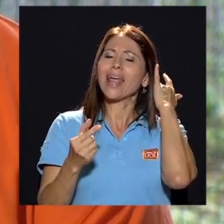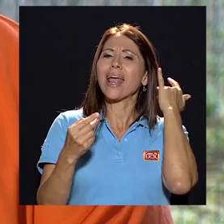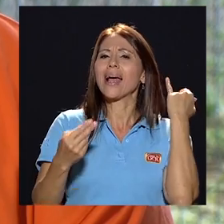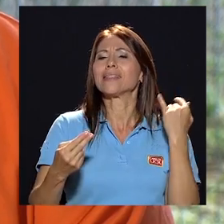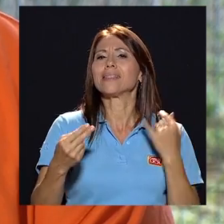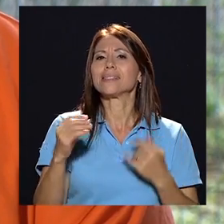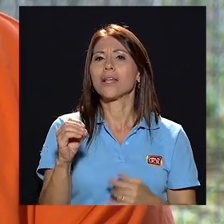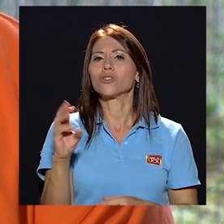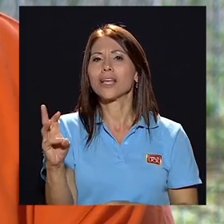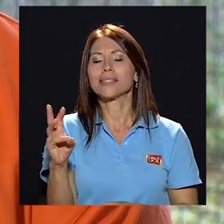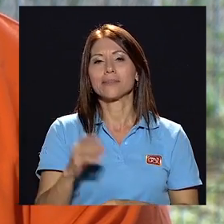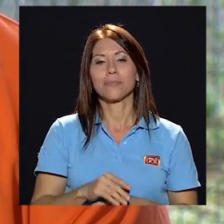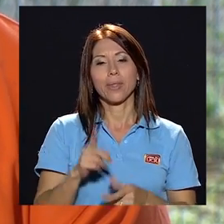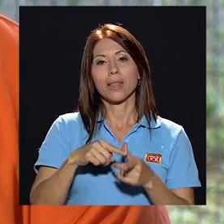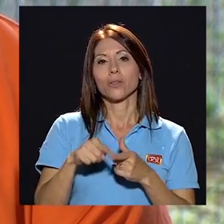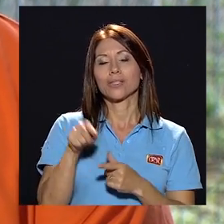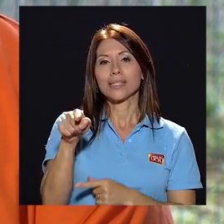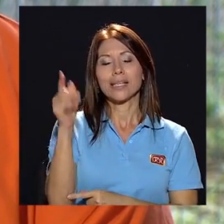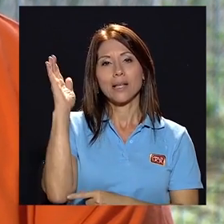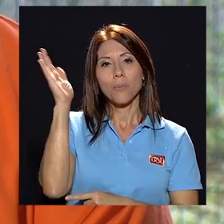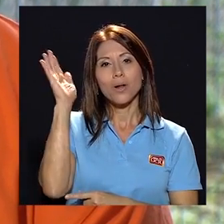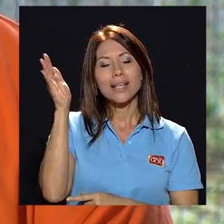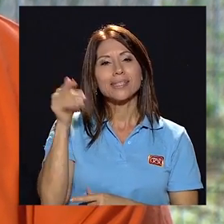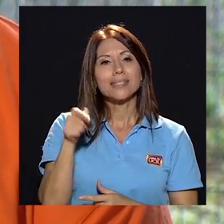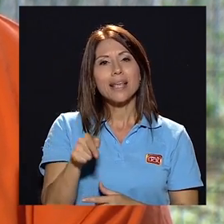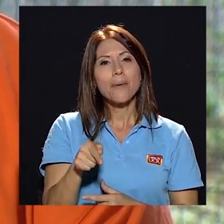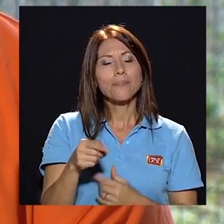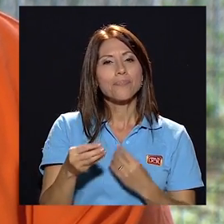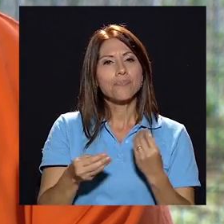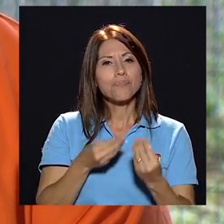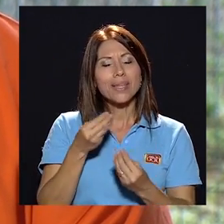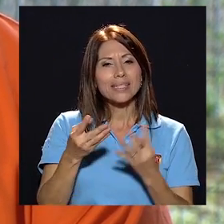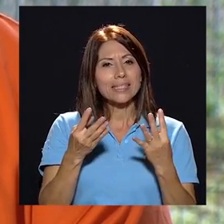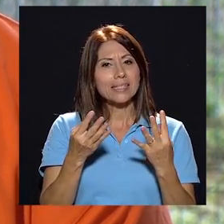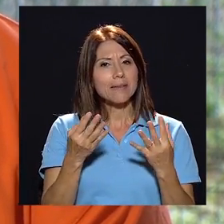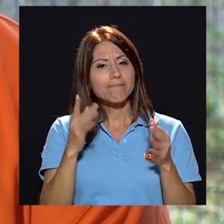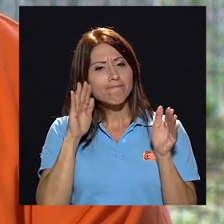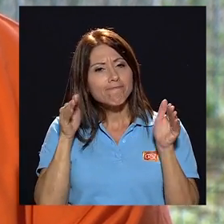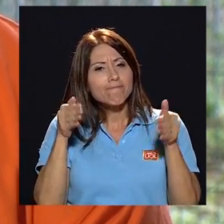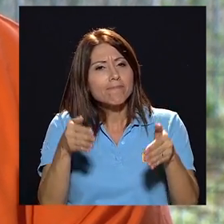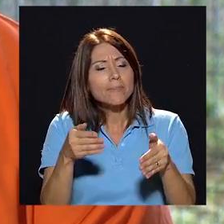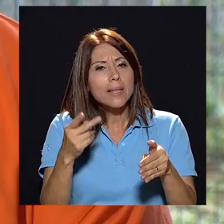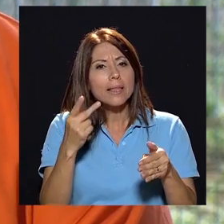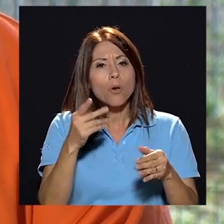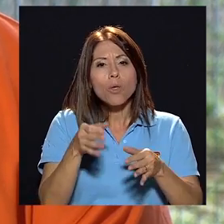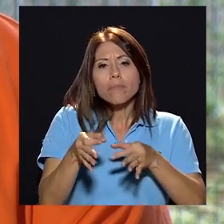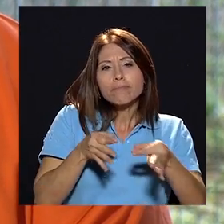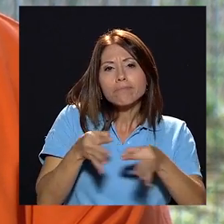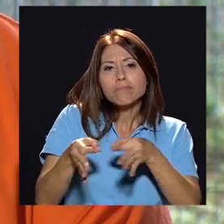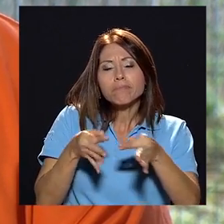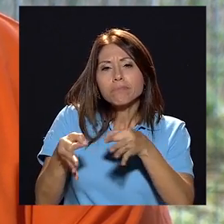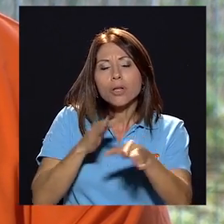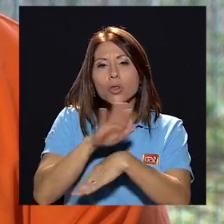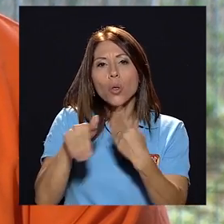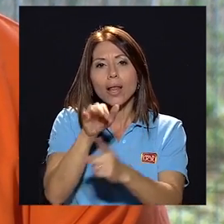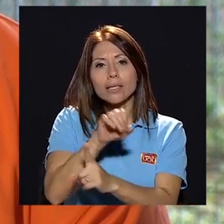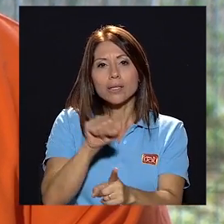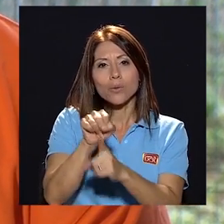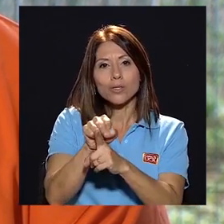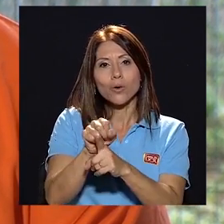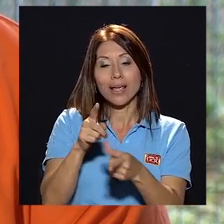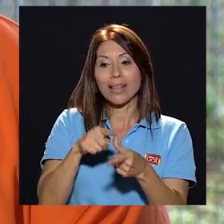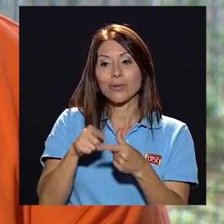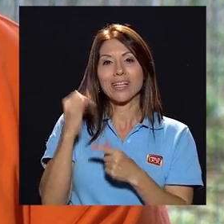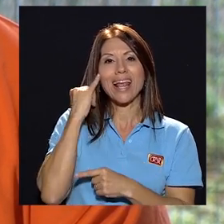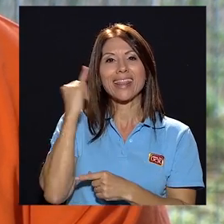entonces en esta ponencia se trata de de ver toda la situación entonces la idea es darle